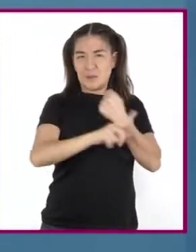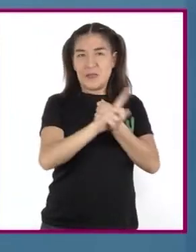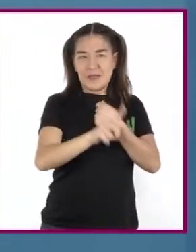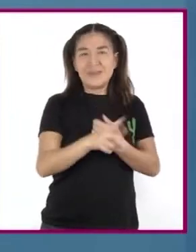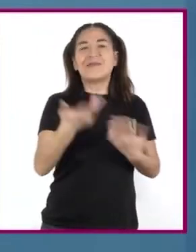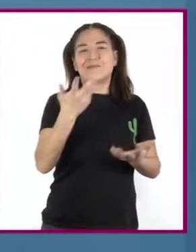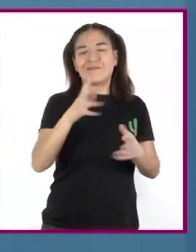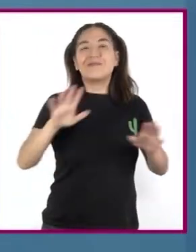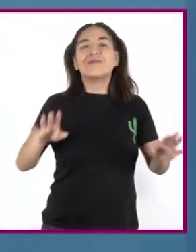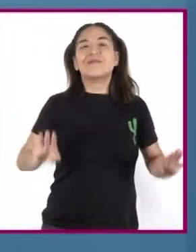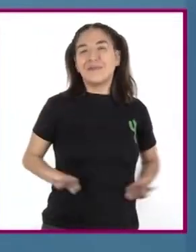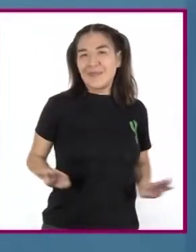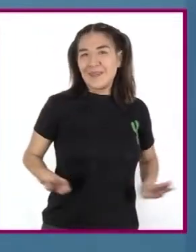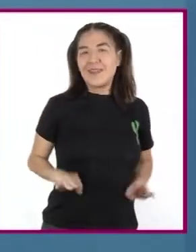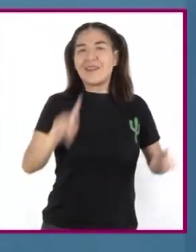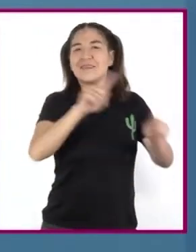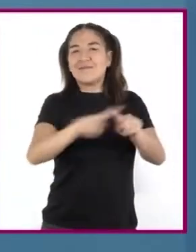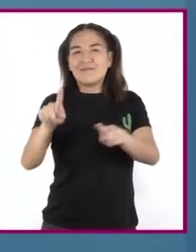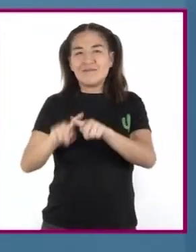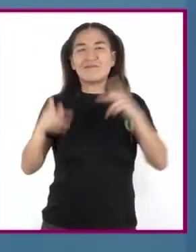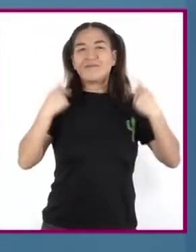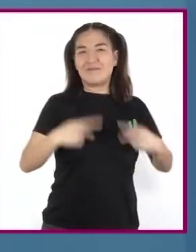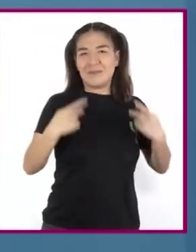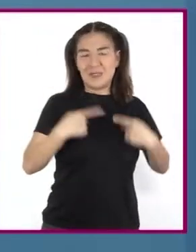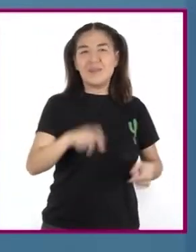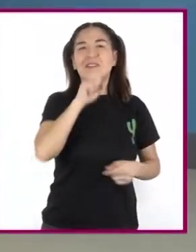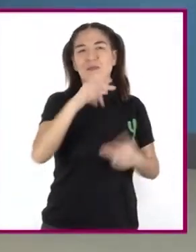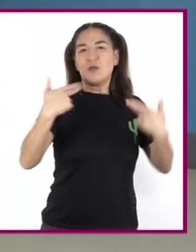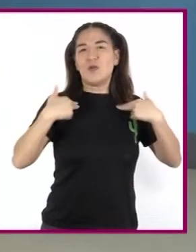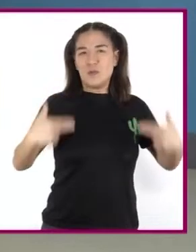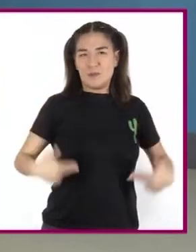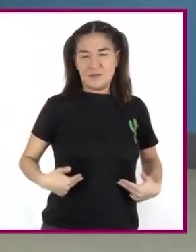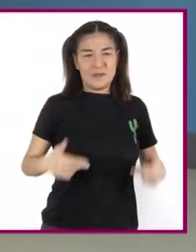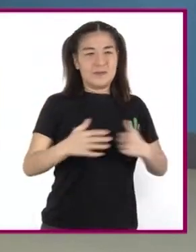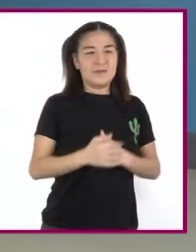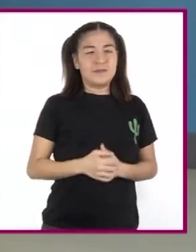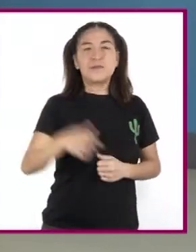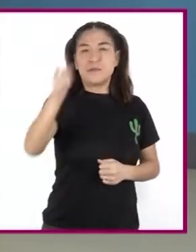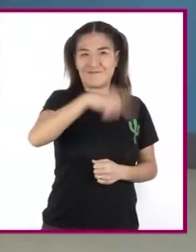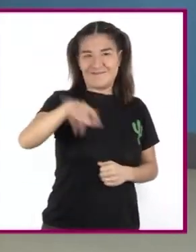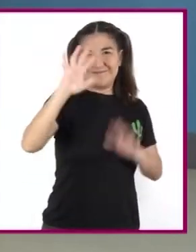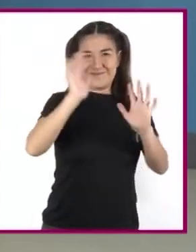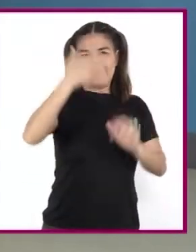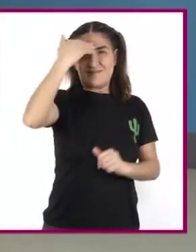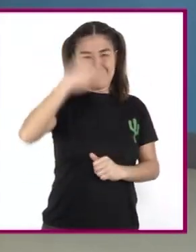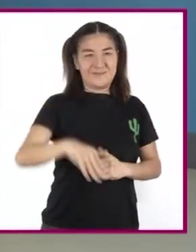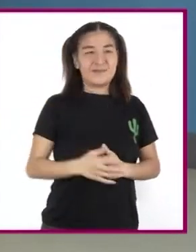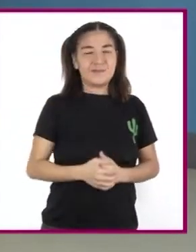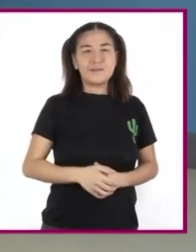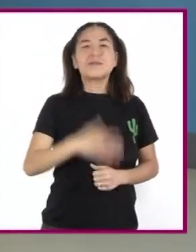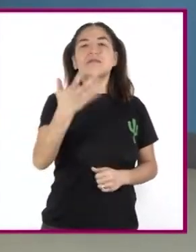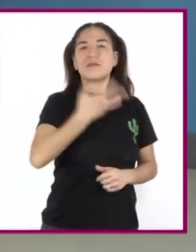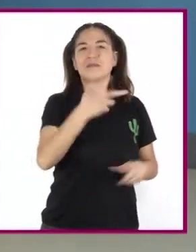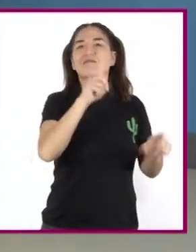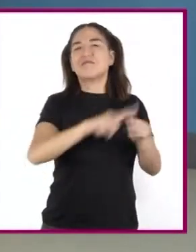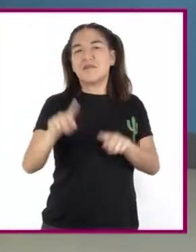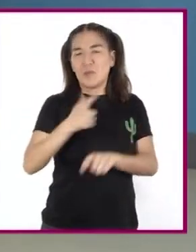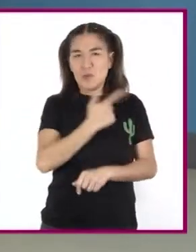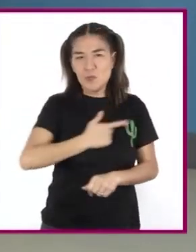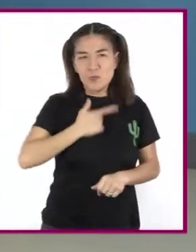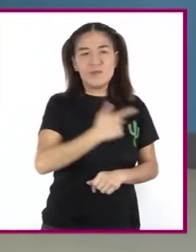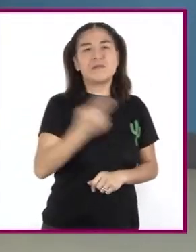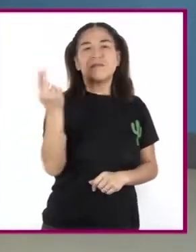diversidad, que es propia de los seres humanos. Como ya sabemos, tenemos diferentes gustos,